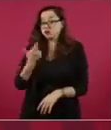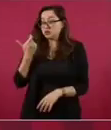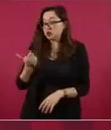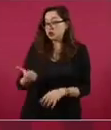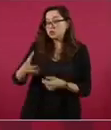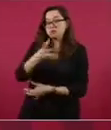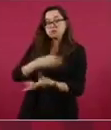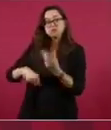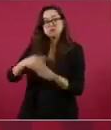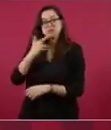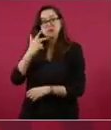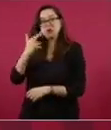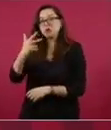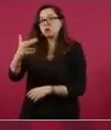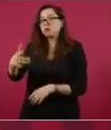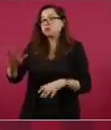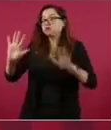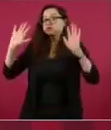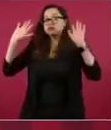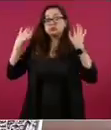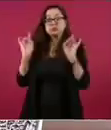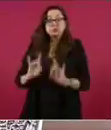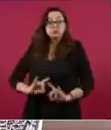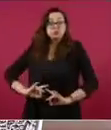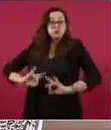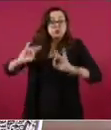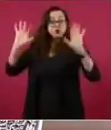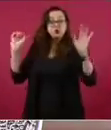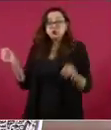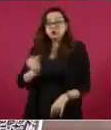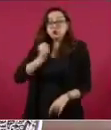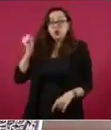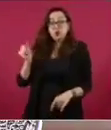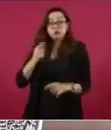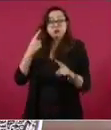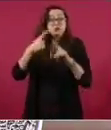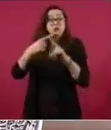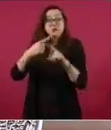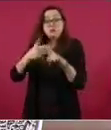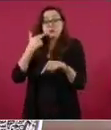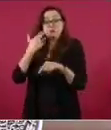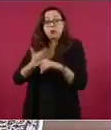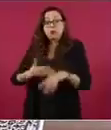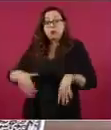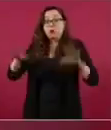esto es producto de que